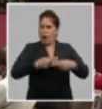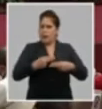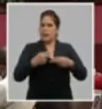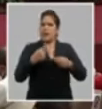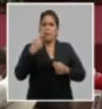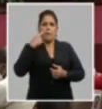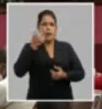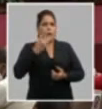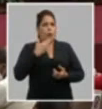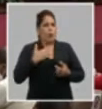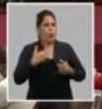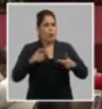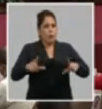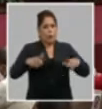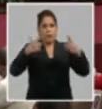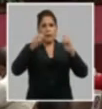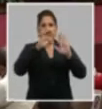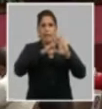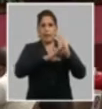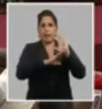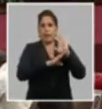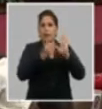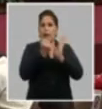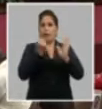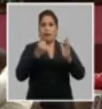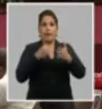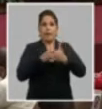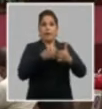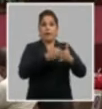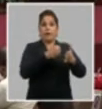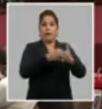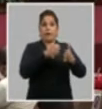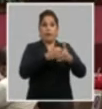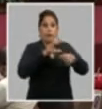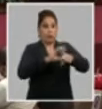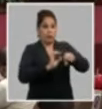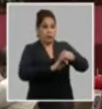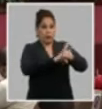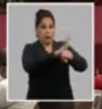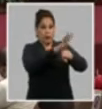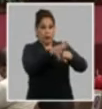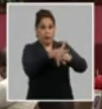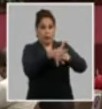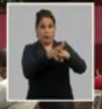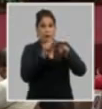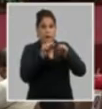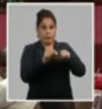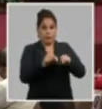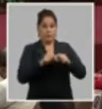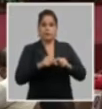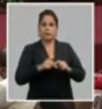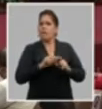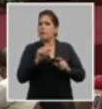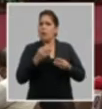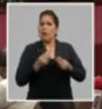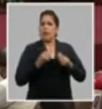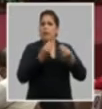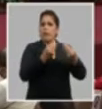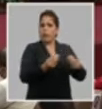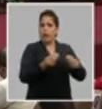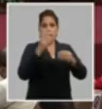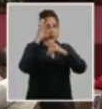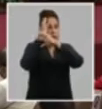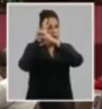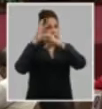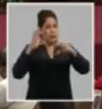apreciación del cumplimiento de las medidas aprobadas para el enfrentamiento a la pandemia de la COVID-19, el aporte de nuestro